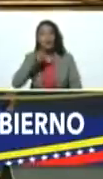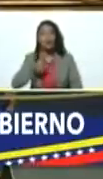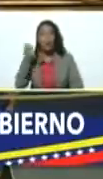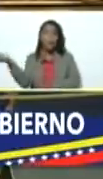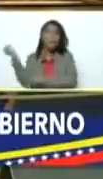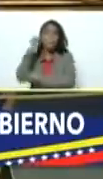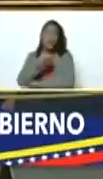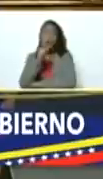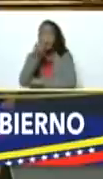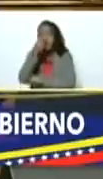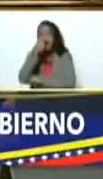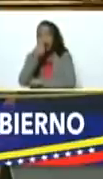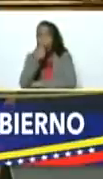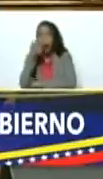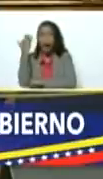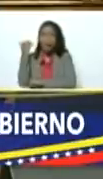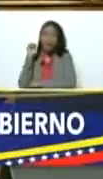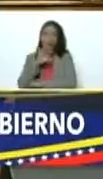por ejemplo